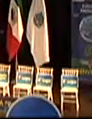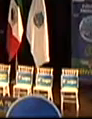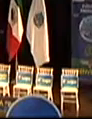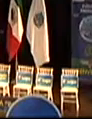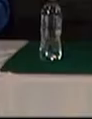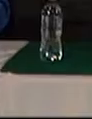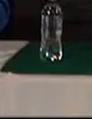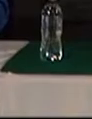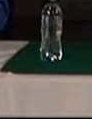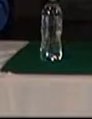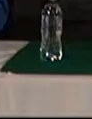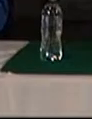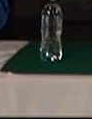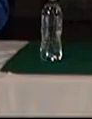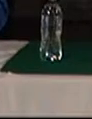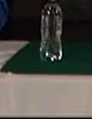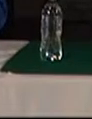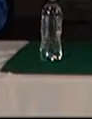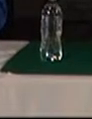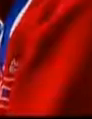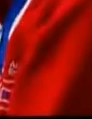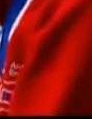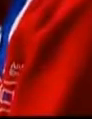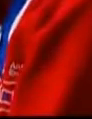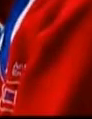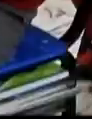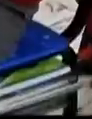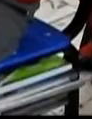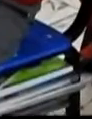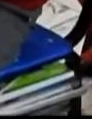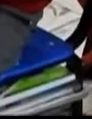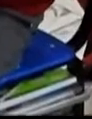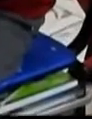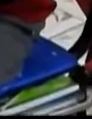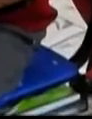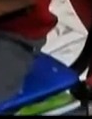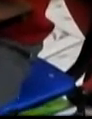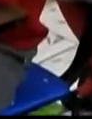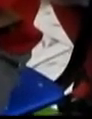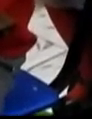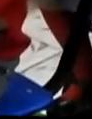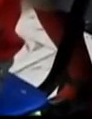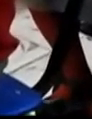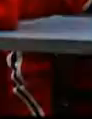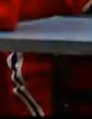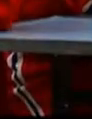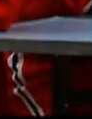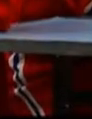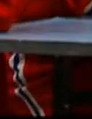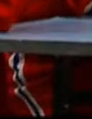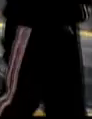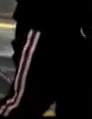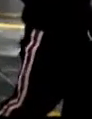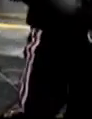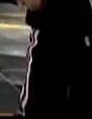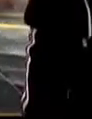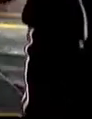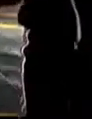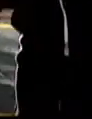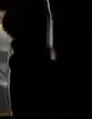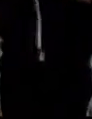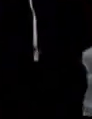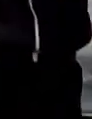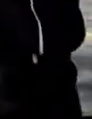Diviértete leyendo en familia. Su objetivo es motivar a los pequeños de toda la República que cursan educación primaria